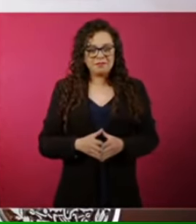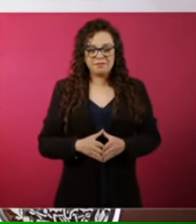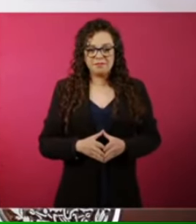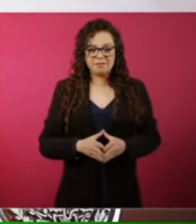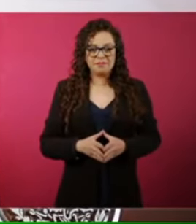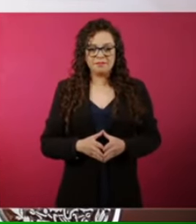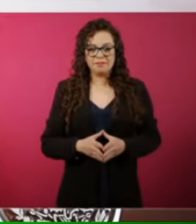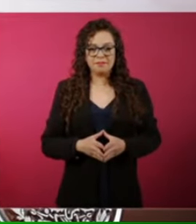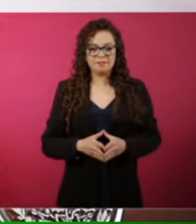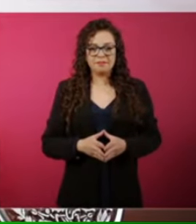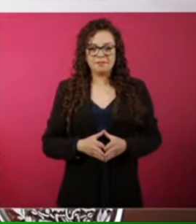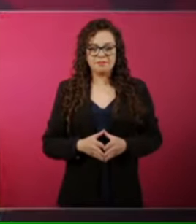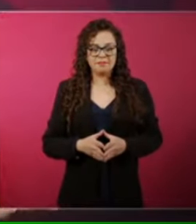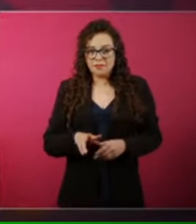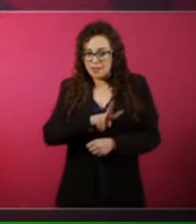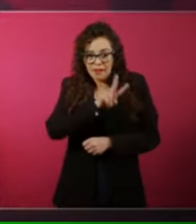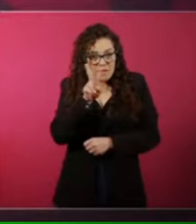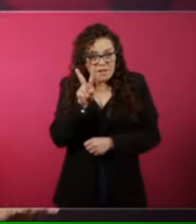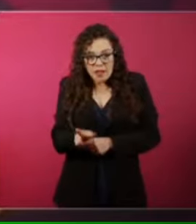No hay.